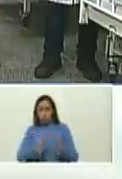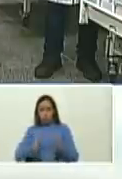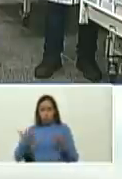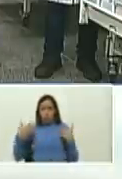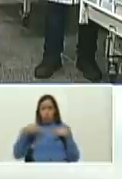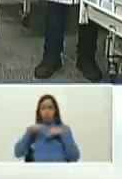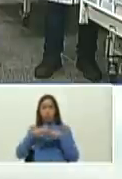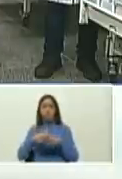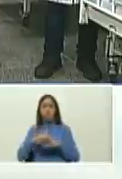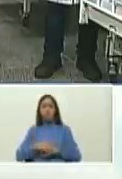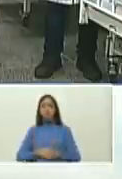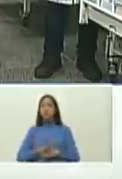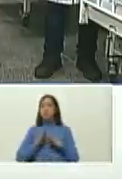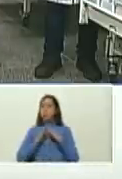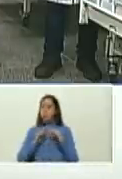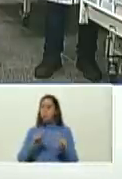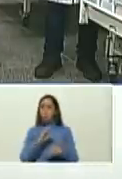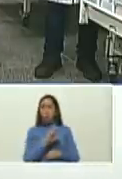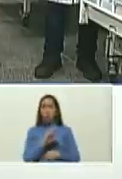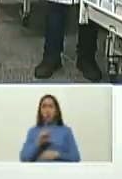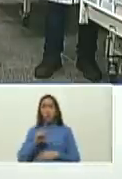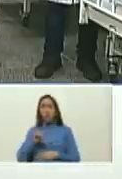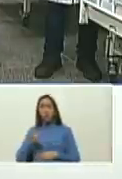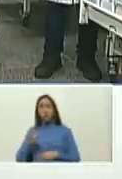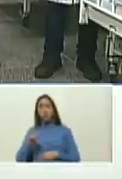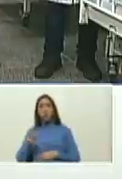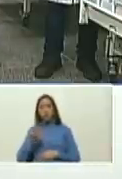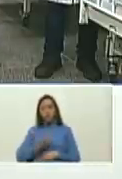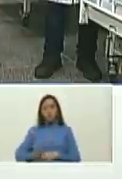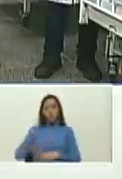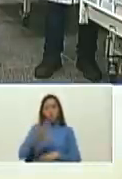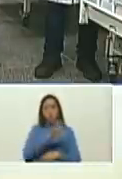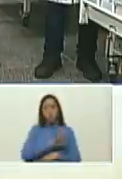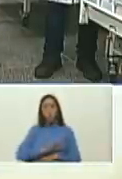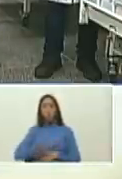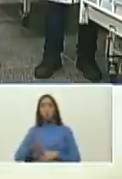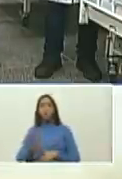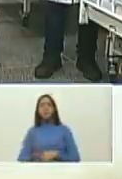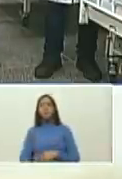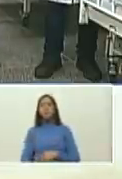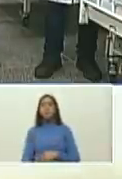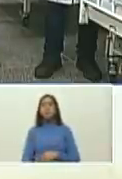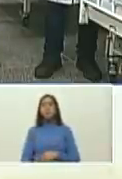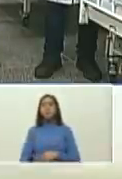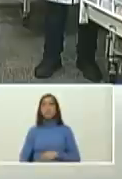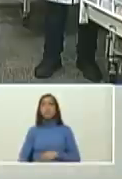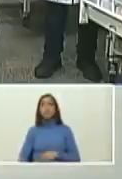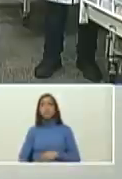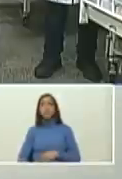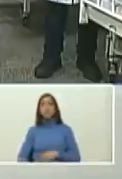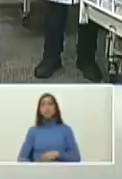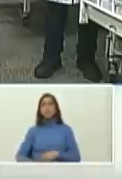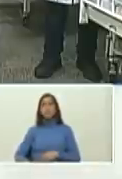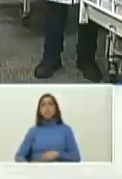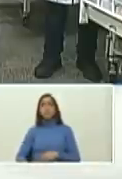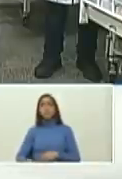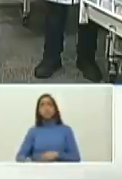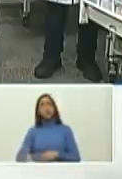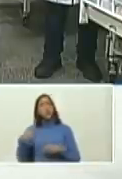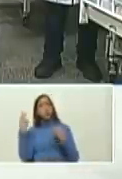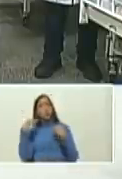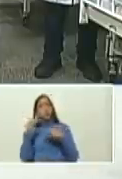todos los cdi los centros de diagnóstico integral que forman parte del nivel más